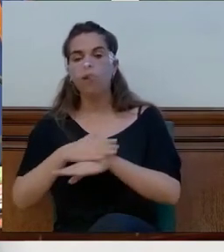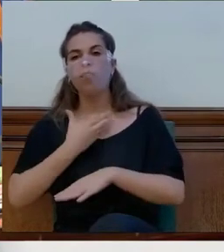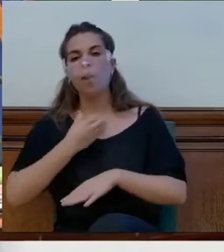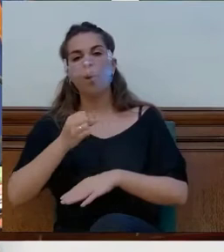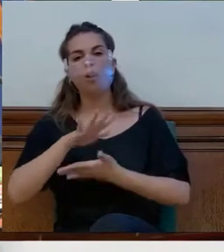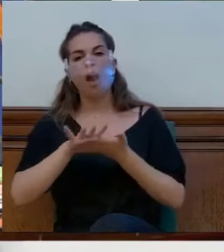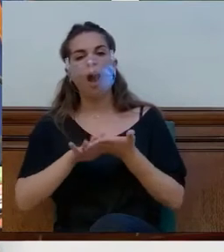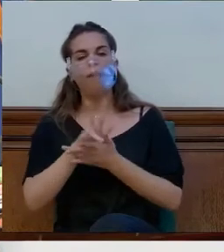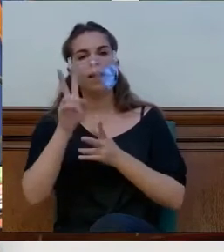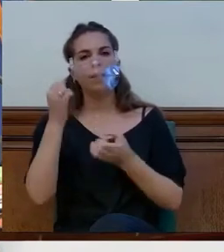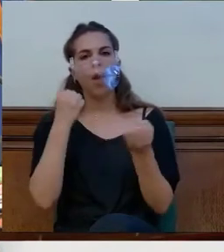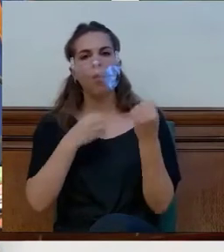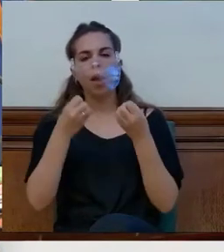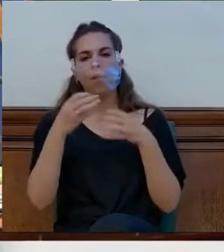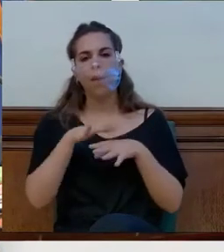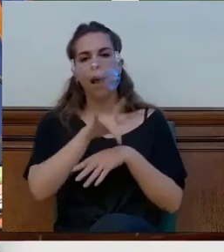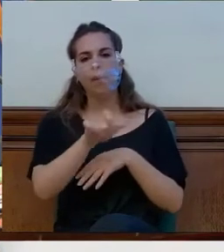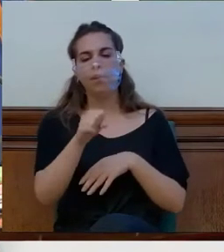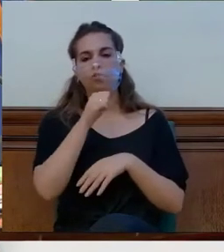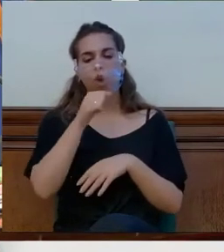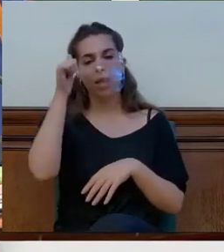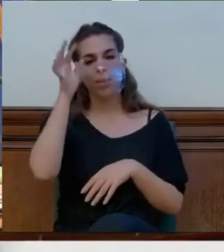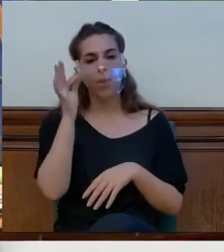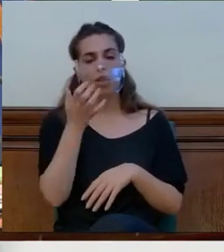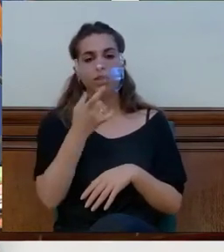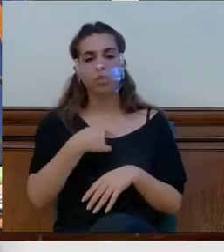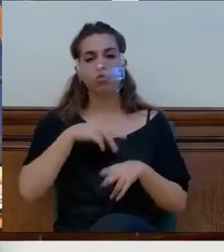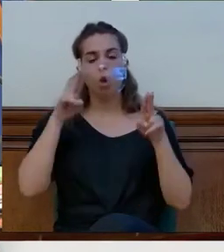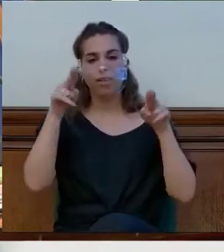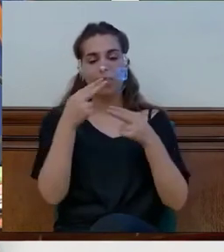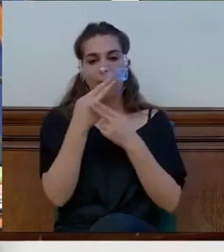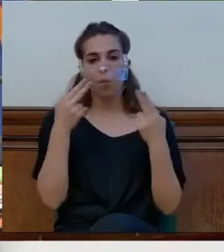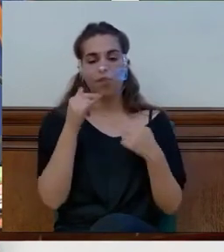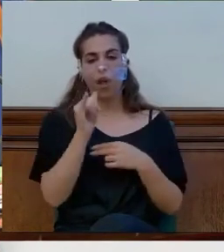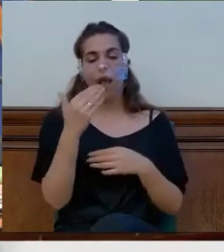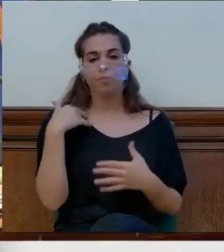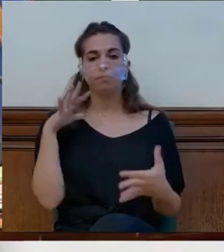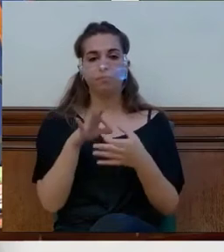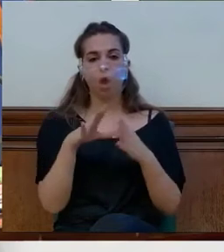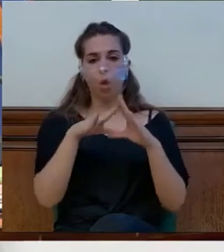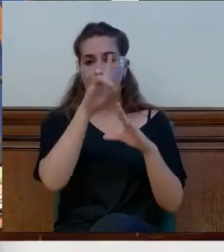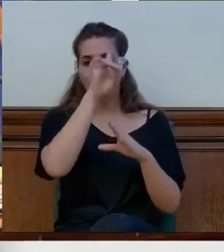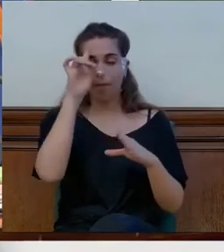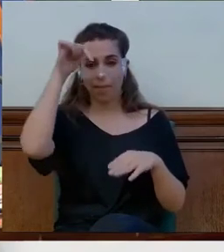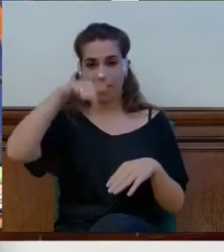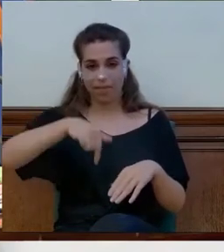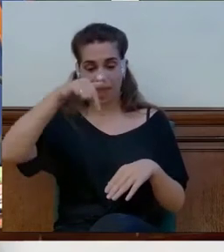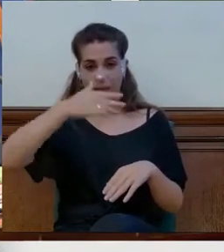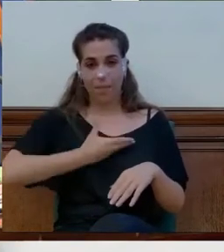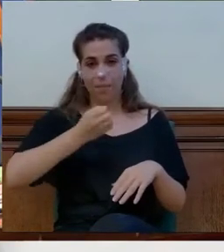mayores cuando tenemos una residencia pública de la Comunidad de Madrid en el municipio, la de Parque Coimbra,